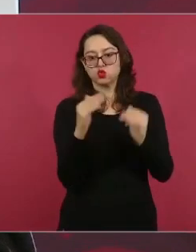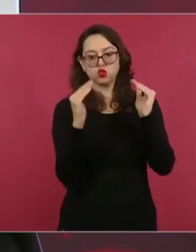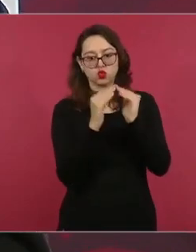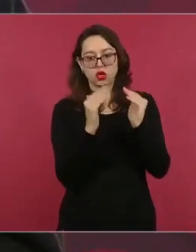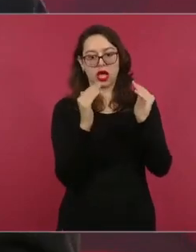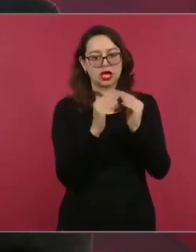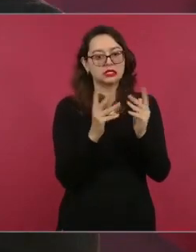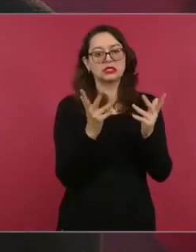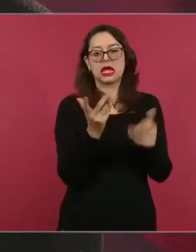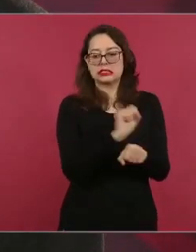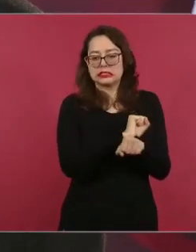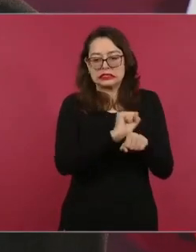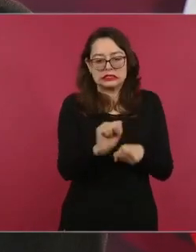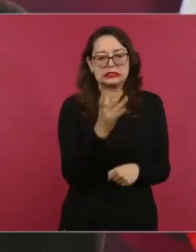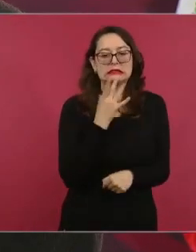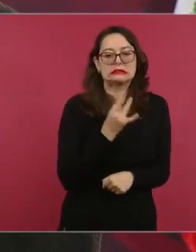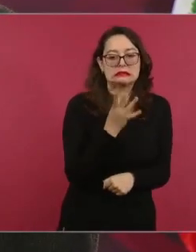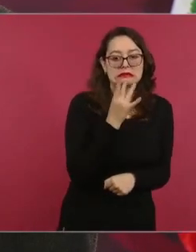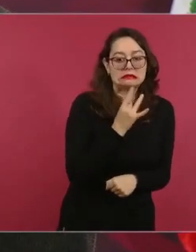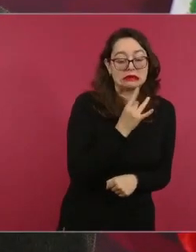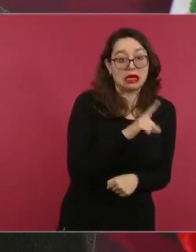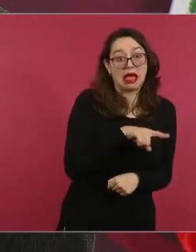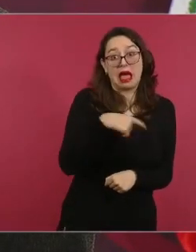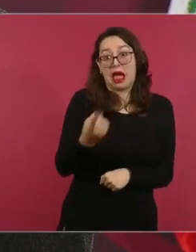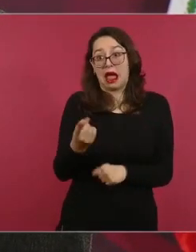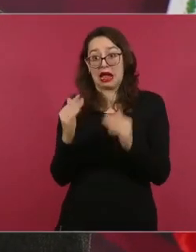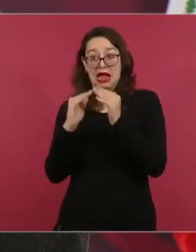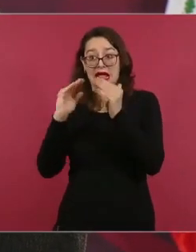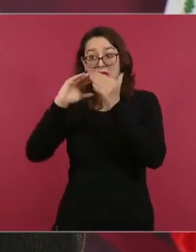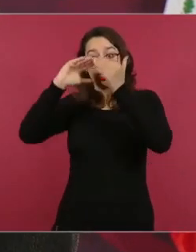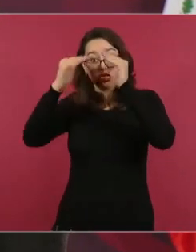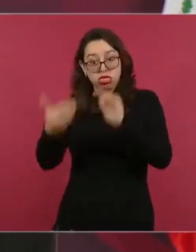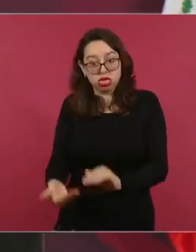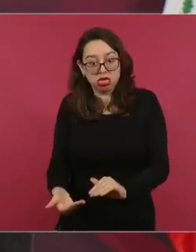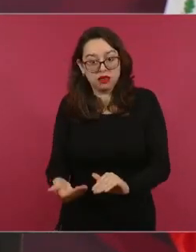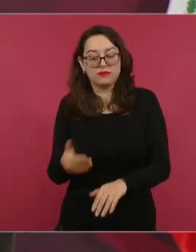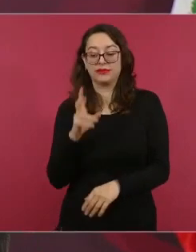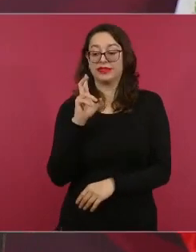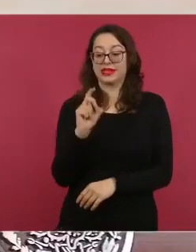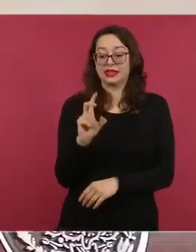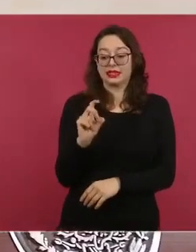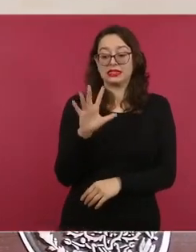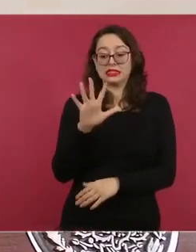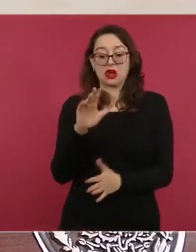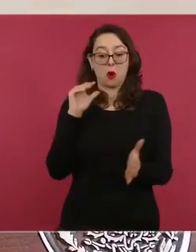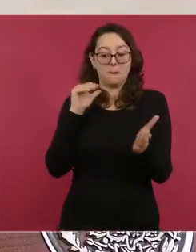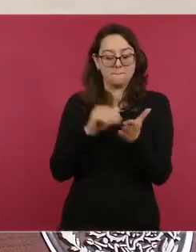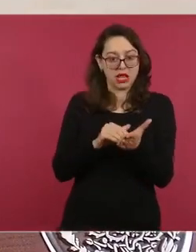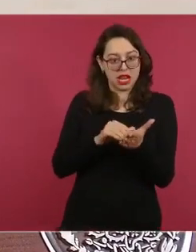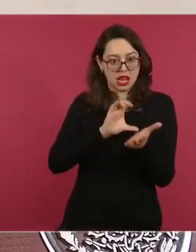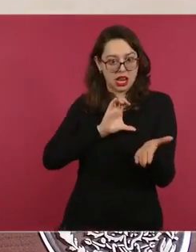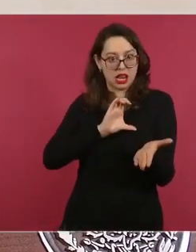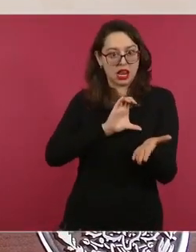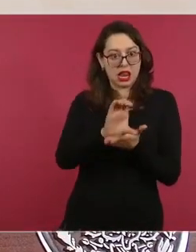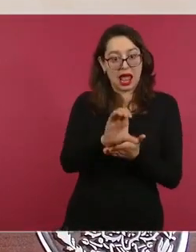viviendas afectadas desde 35 mil pesos hasta 60 mil pesos